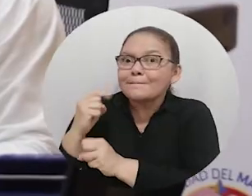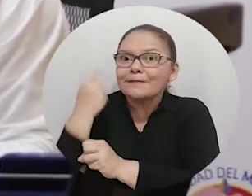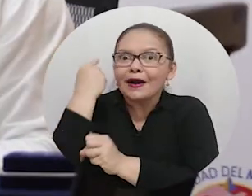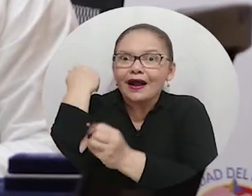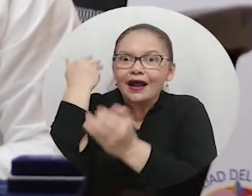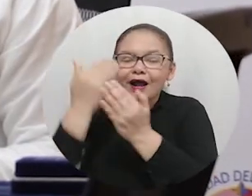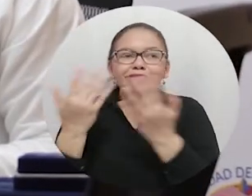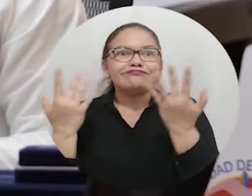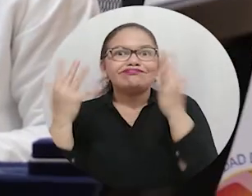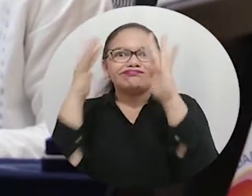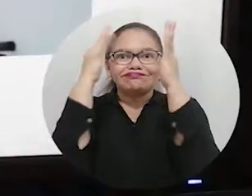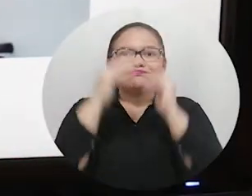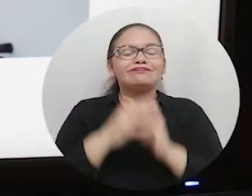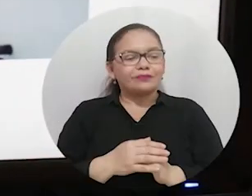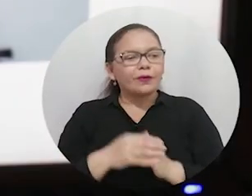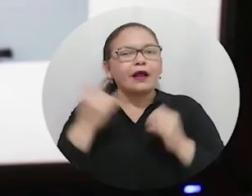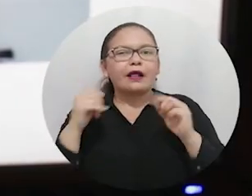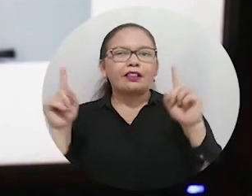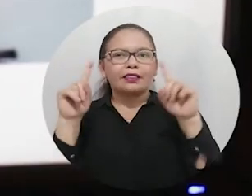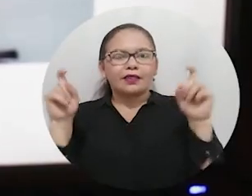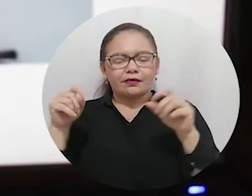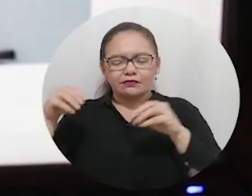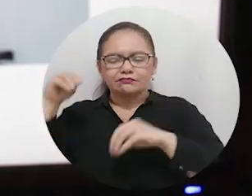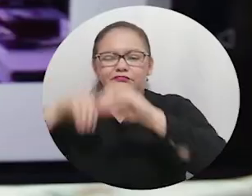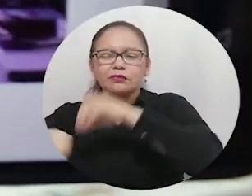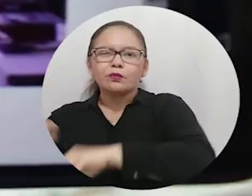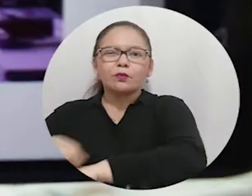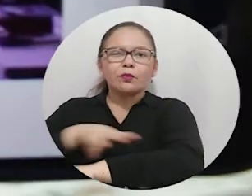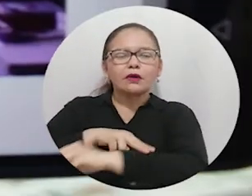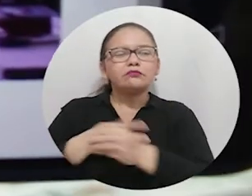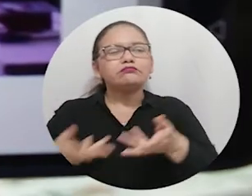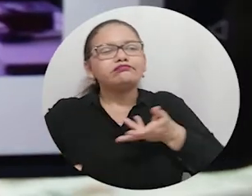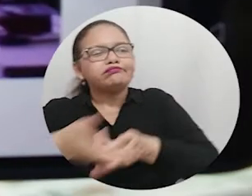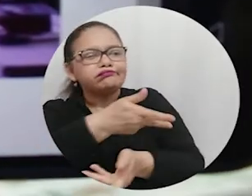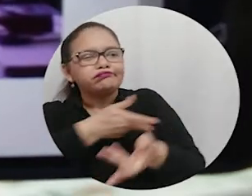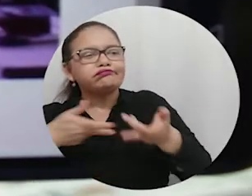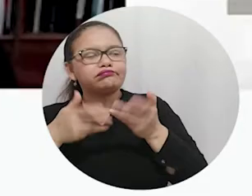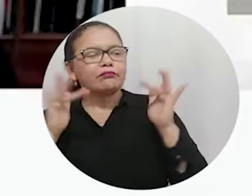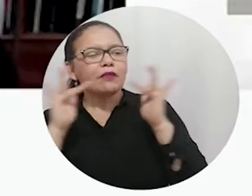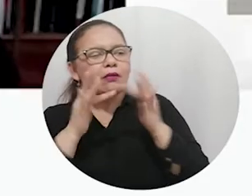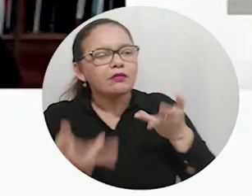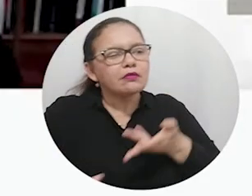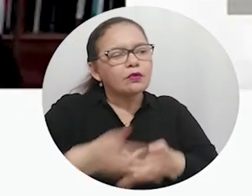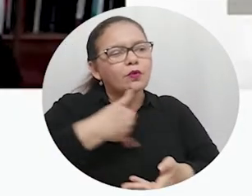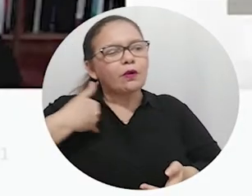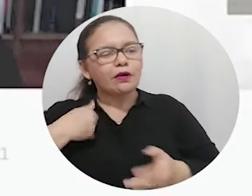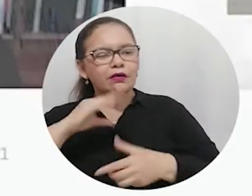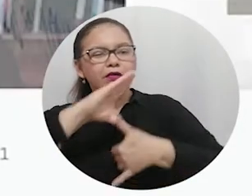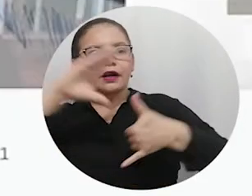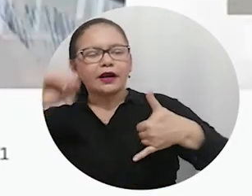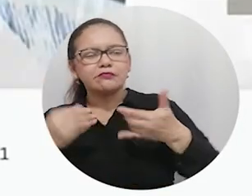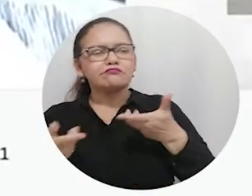participó del evento Los Constituyentes Dialogan con la Academia y con los Jóvenes del Caribe.